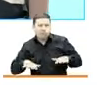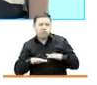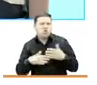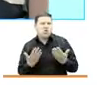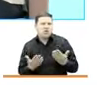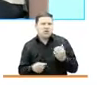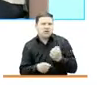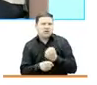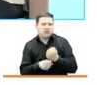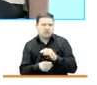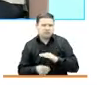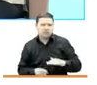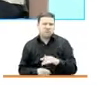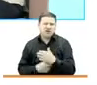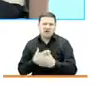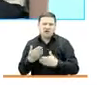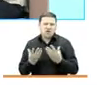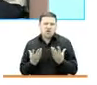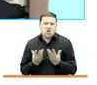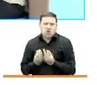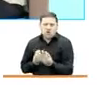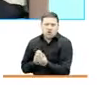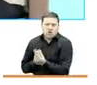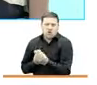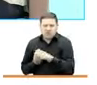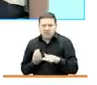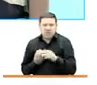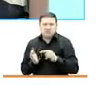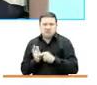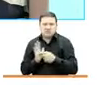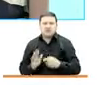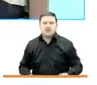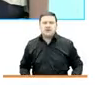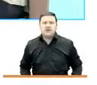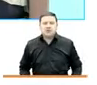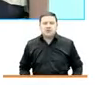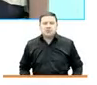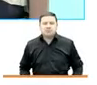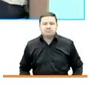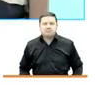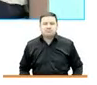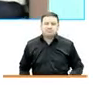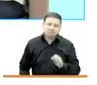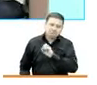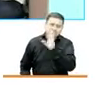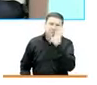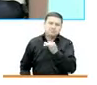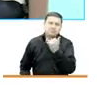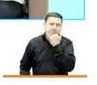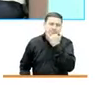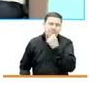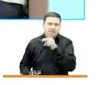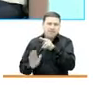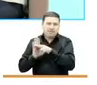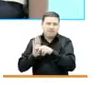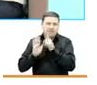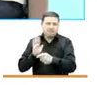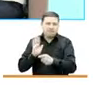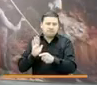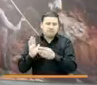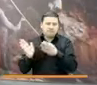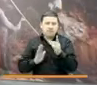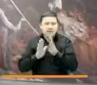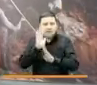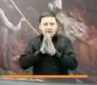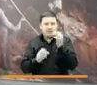es el trabajo que hacen nuestros equipos en terreno? Claro que sí. En el marco del plan de